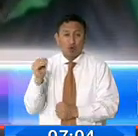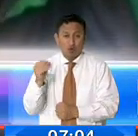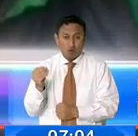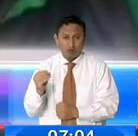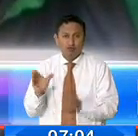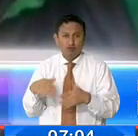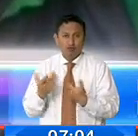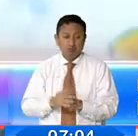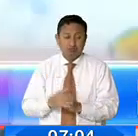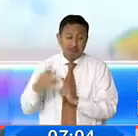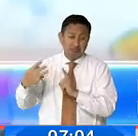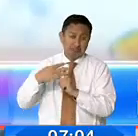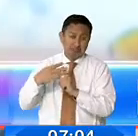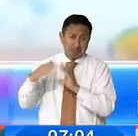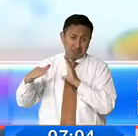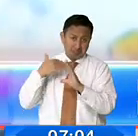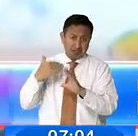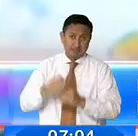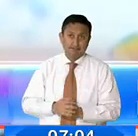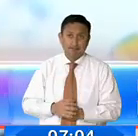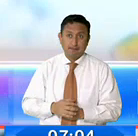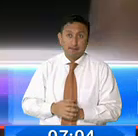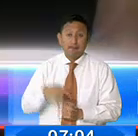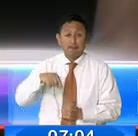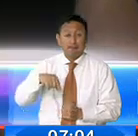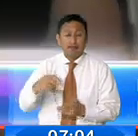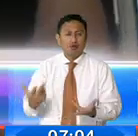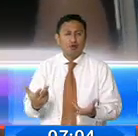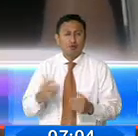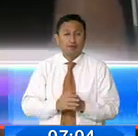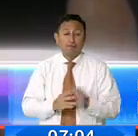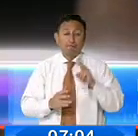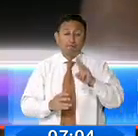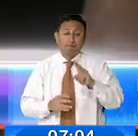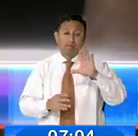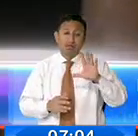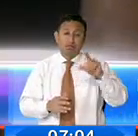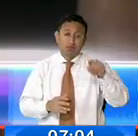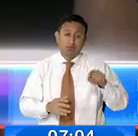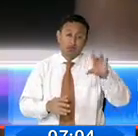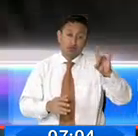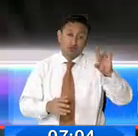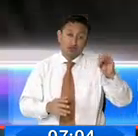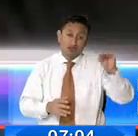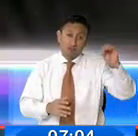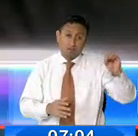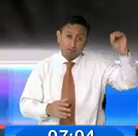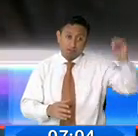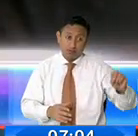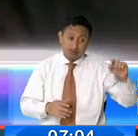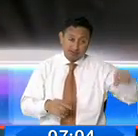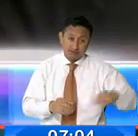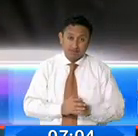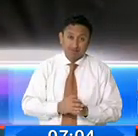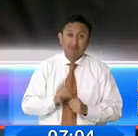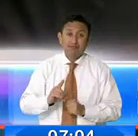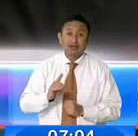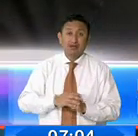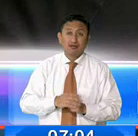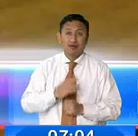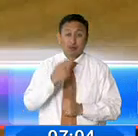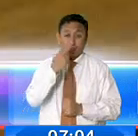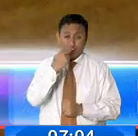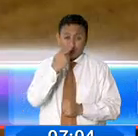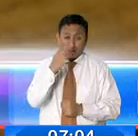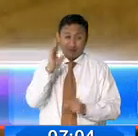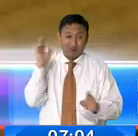reciben por internet. Su participación se relaciona en un 25.80% al compartir memes en las